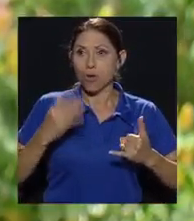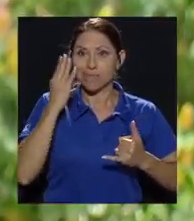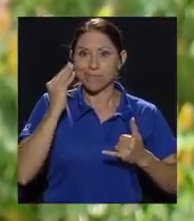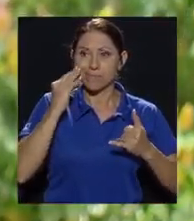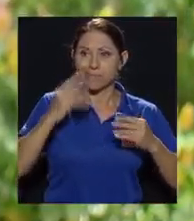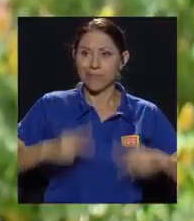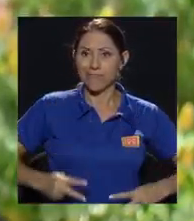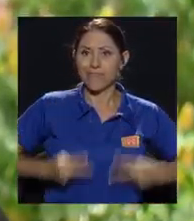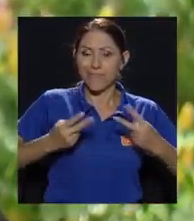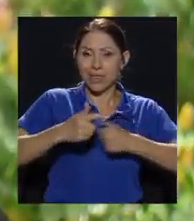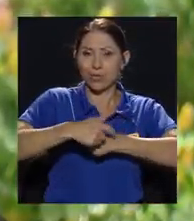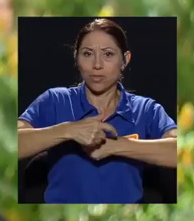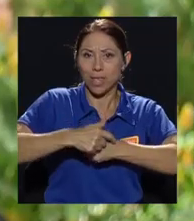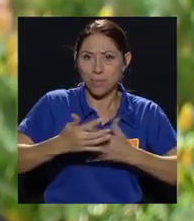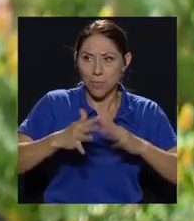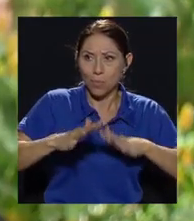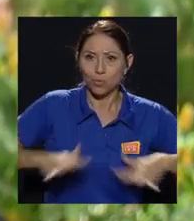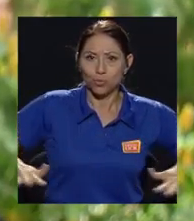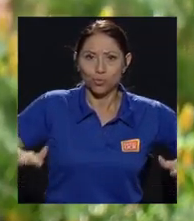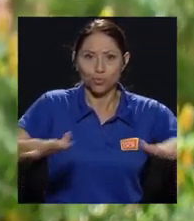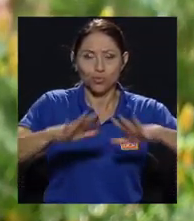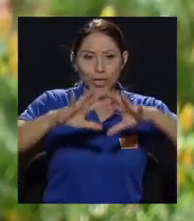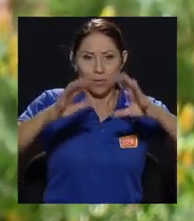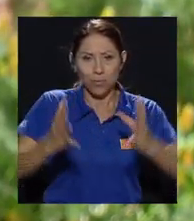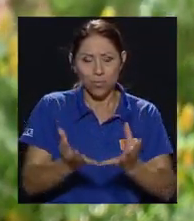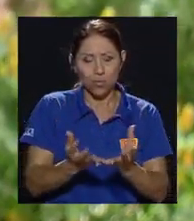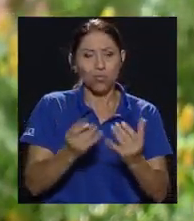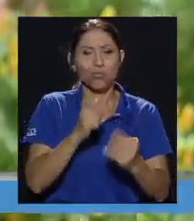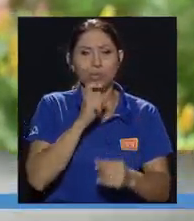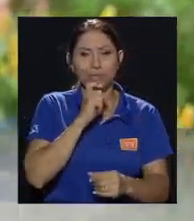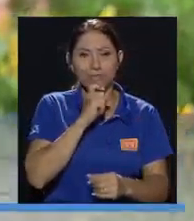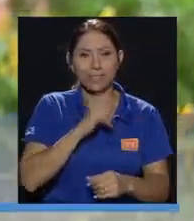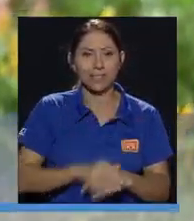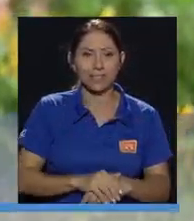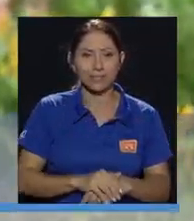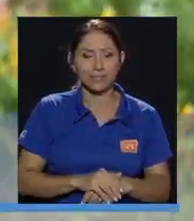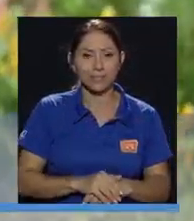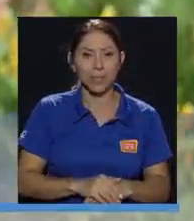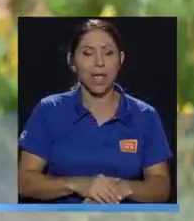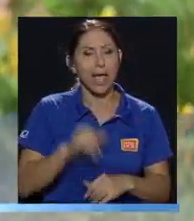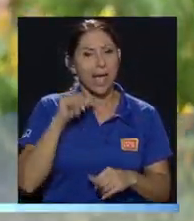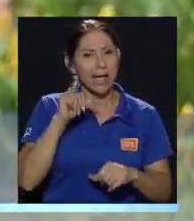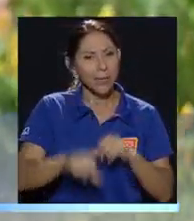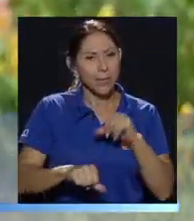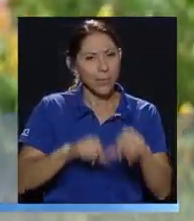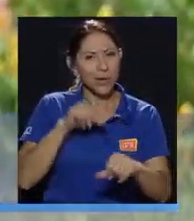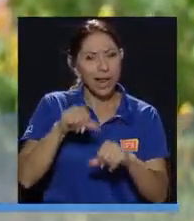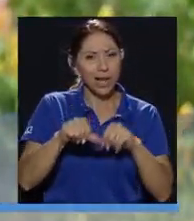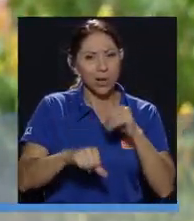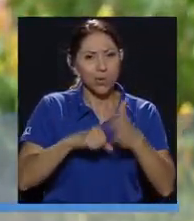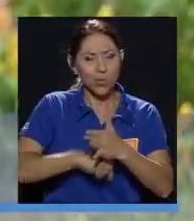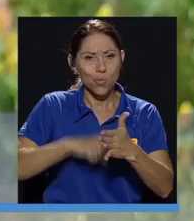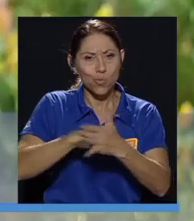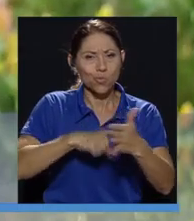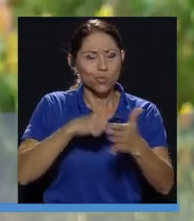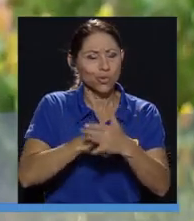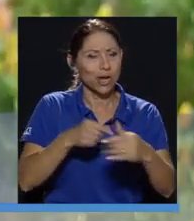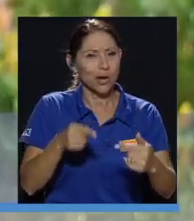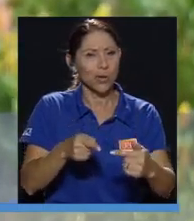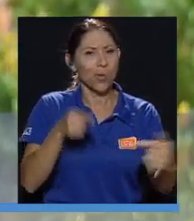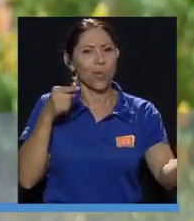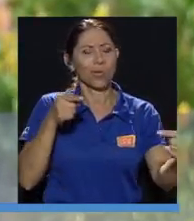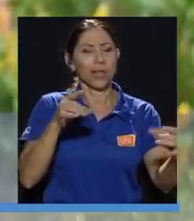en nuestros países y en el mundo entero muy difíciles. Hay una lucha contra la barbarie tremenda.